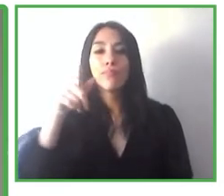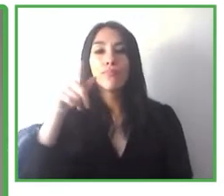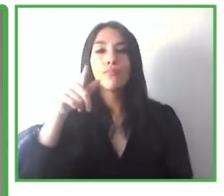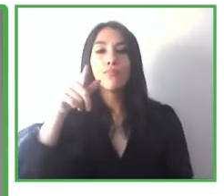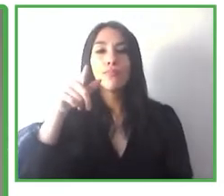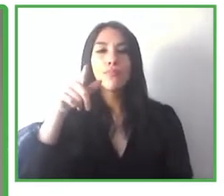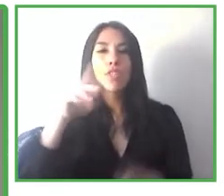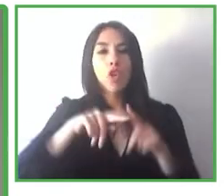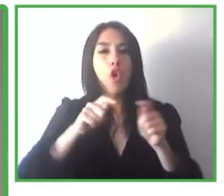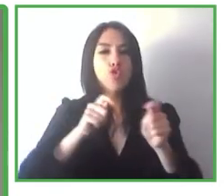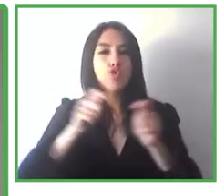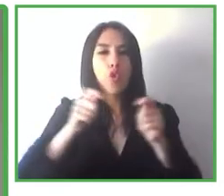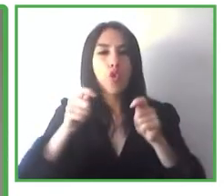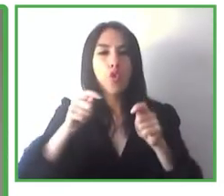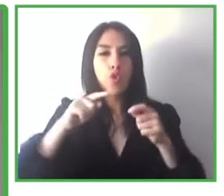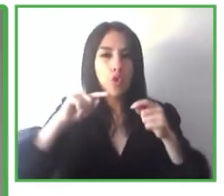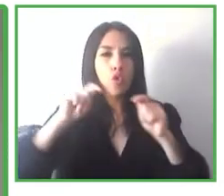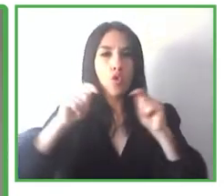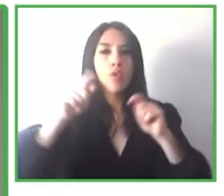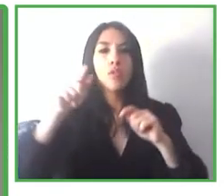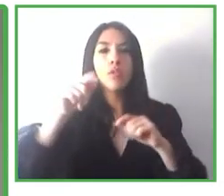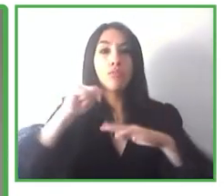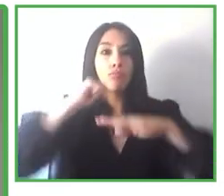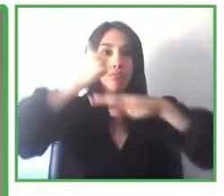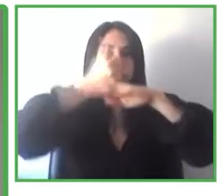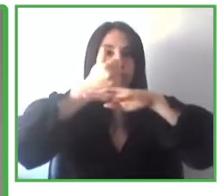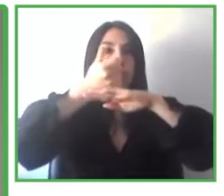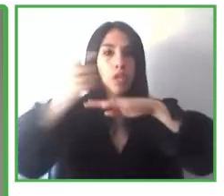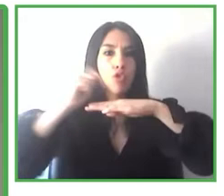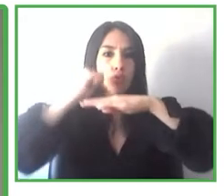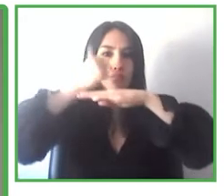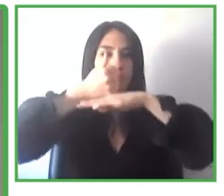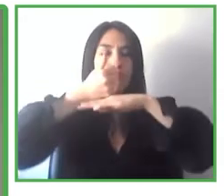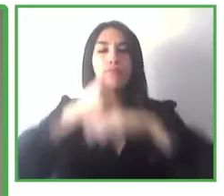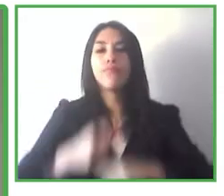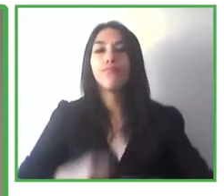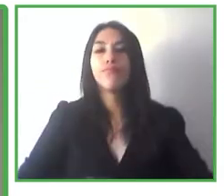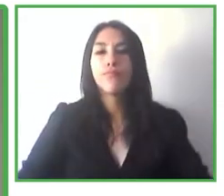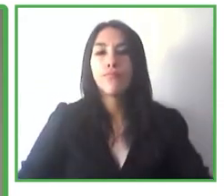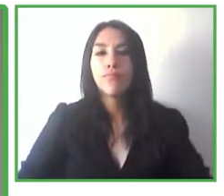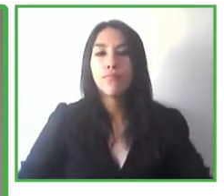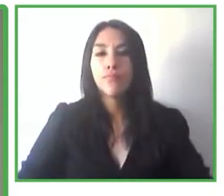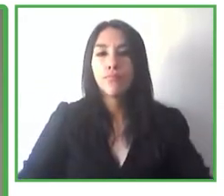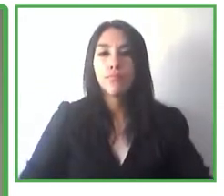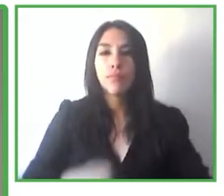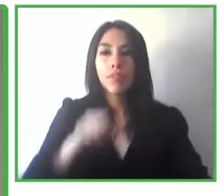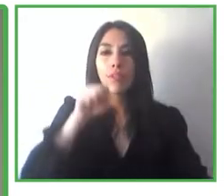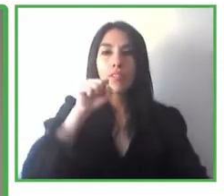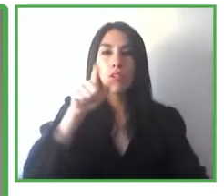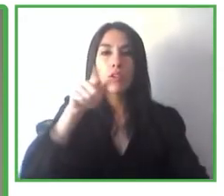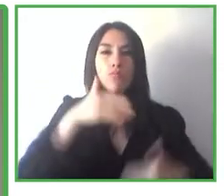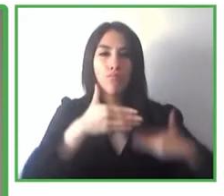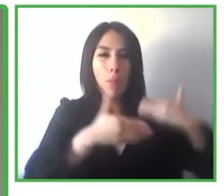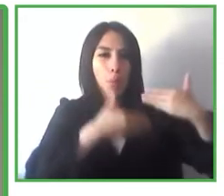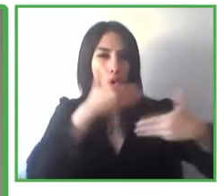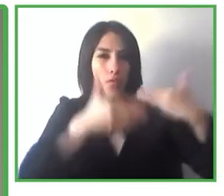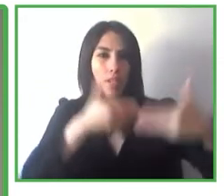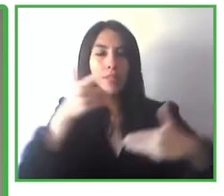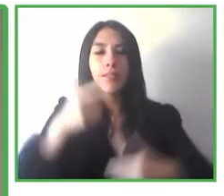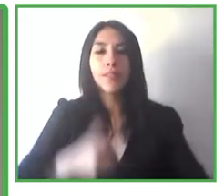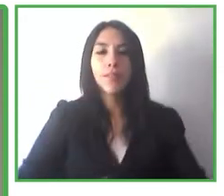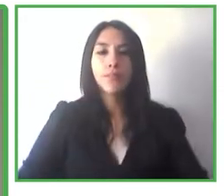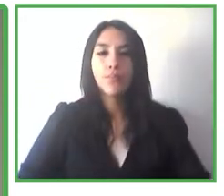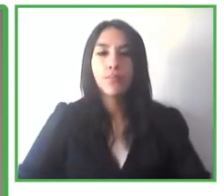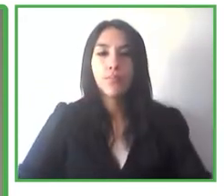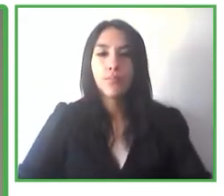software en Microsoft Microsoft según lo que queramos llamarlo y también pues él es la persona